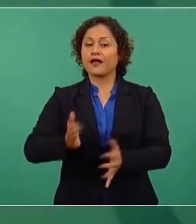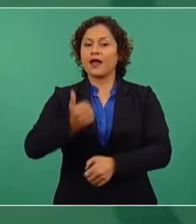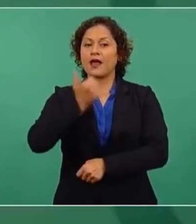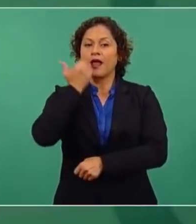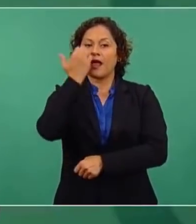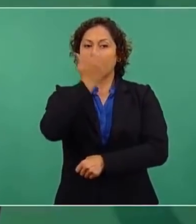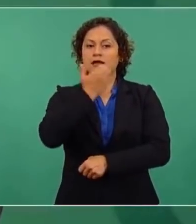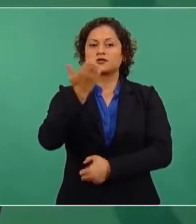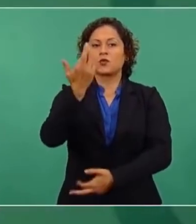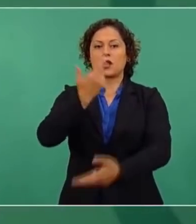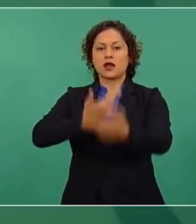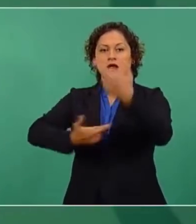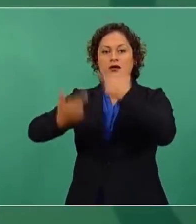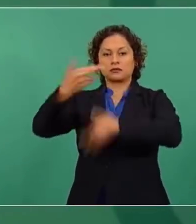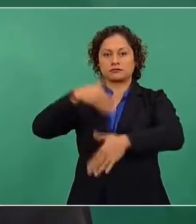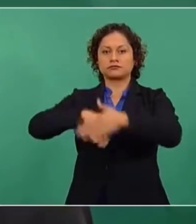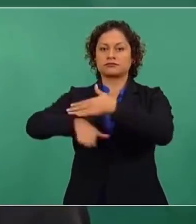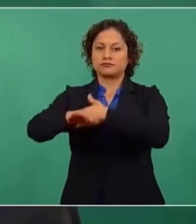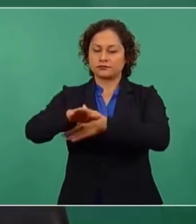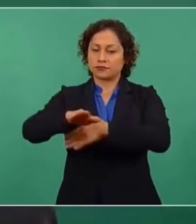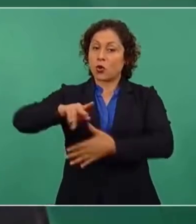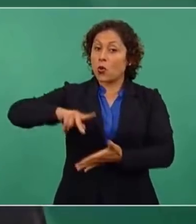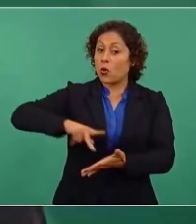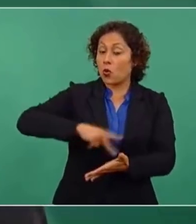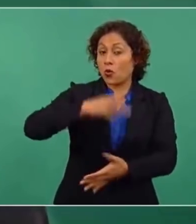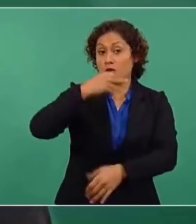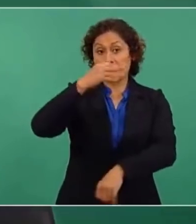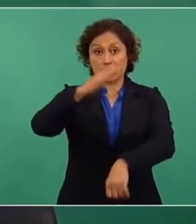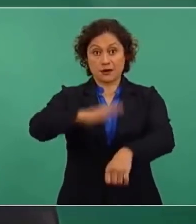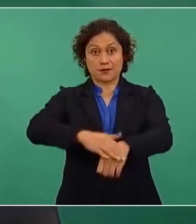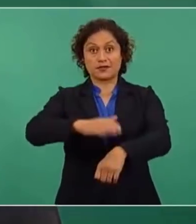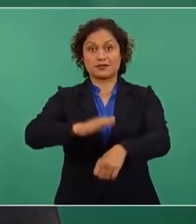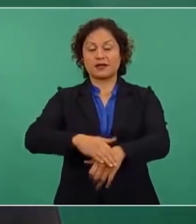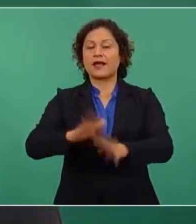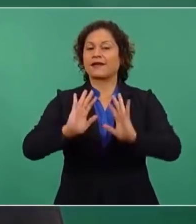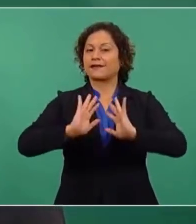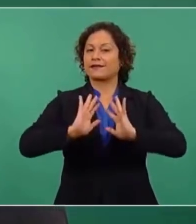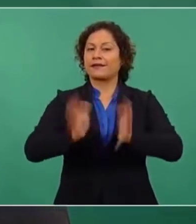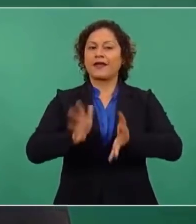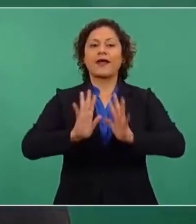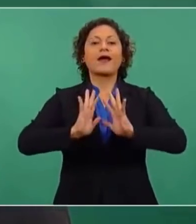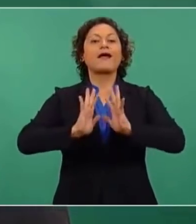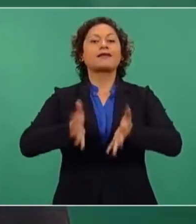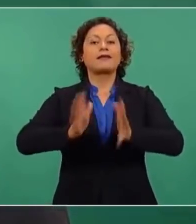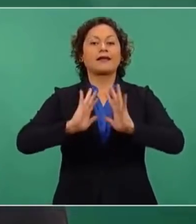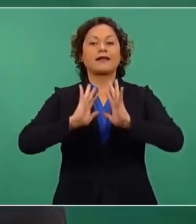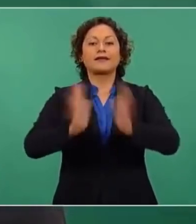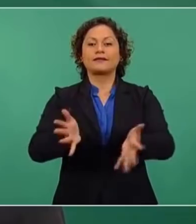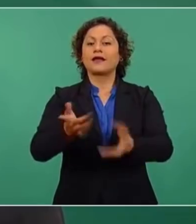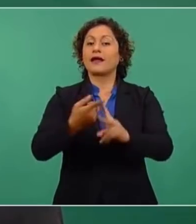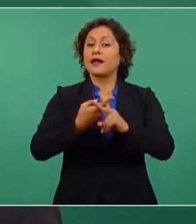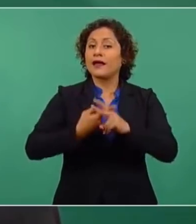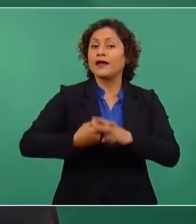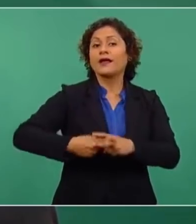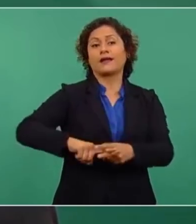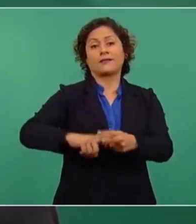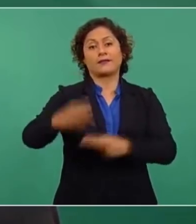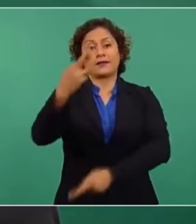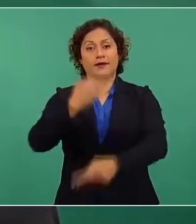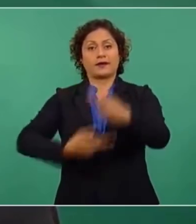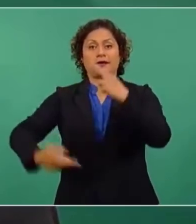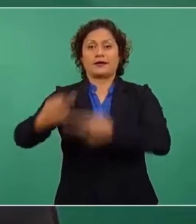Tercera llamada, tercera llamada, comenzamos. Ya no hay